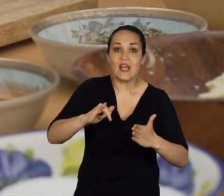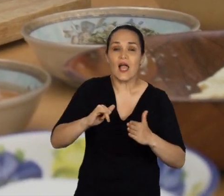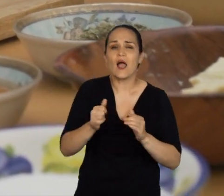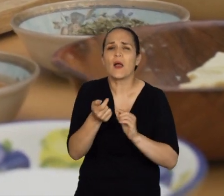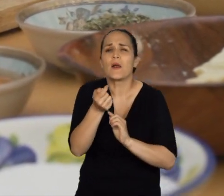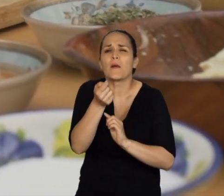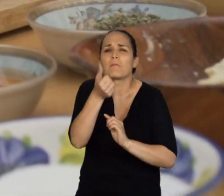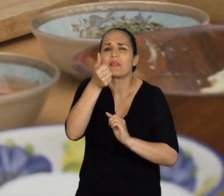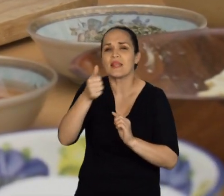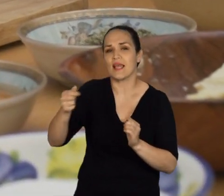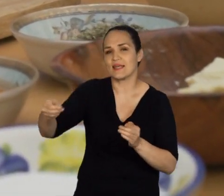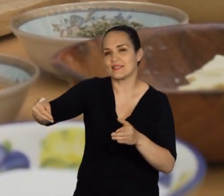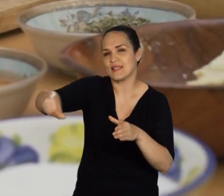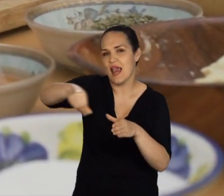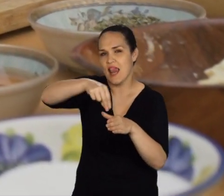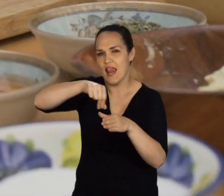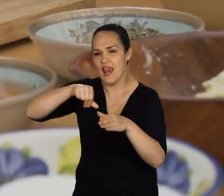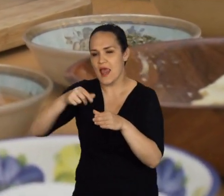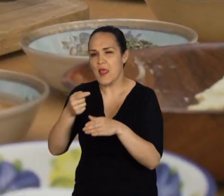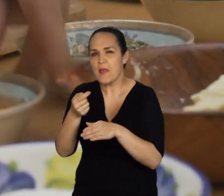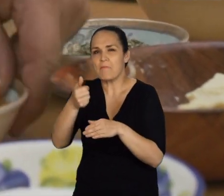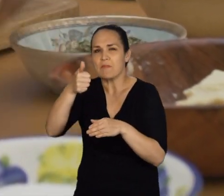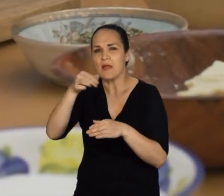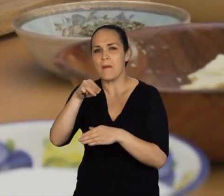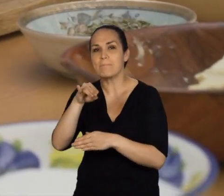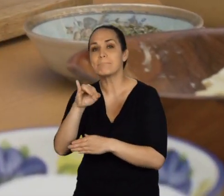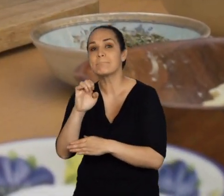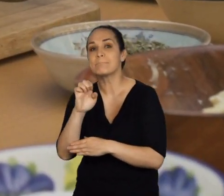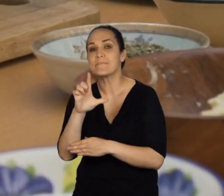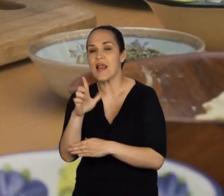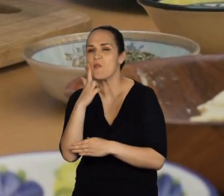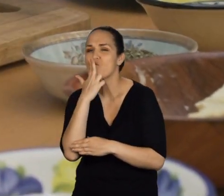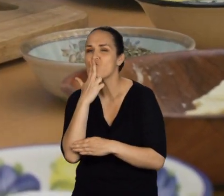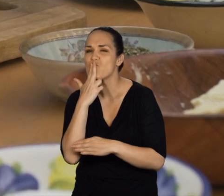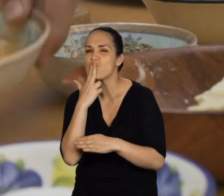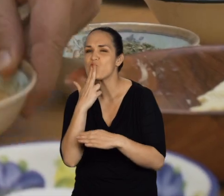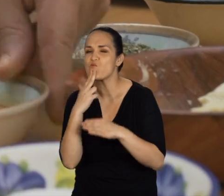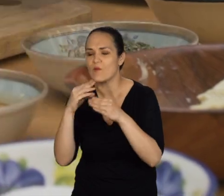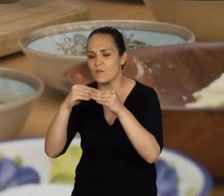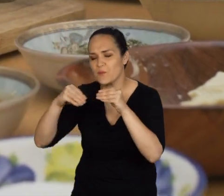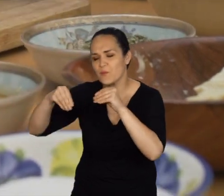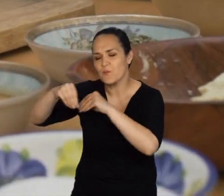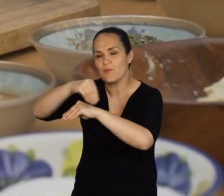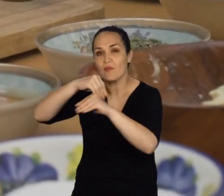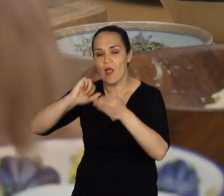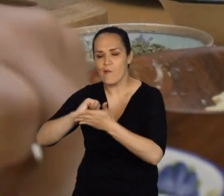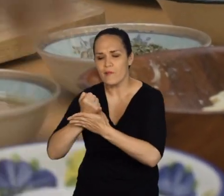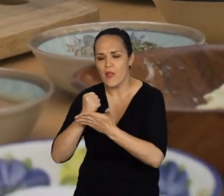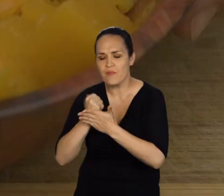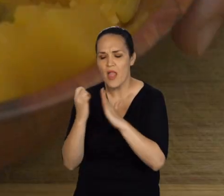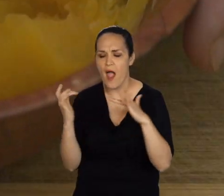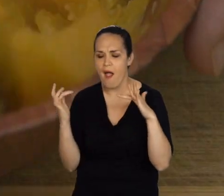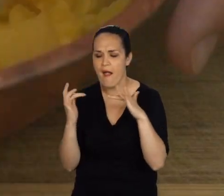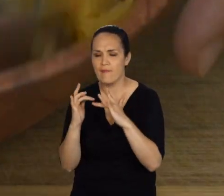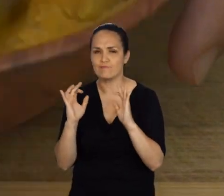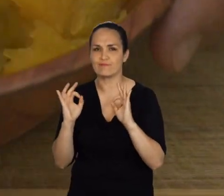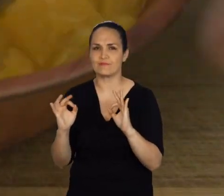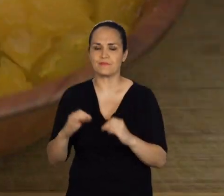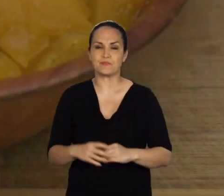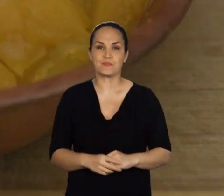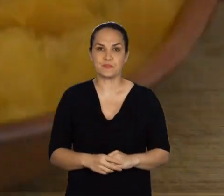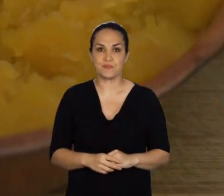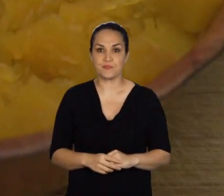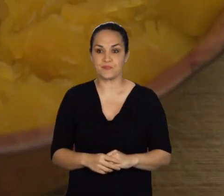Maceramos y agregamos un toquecito de sal y un toquecito de miel. Y machacamos hasta obtener la textura que